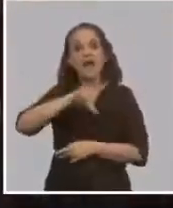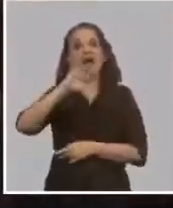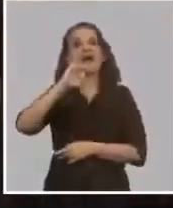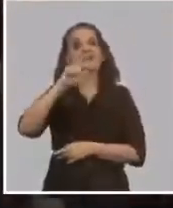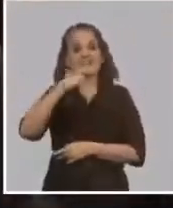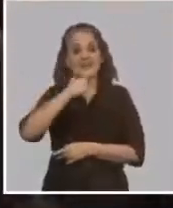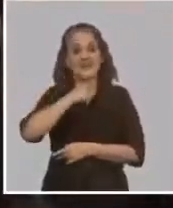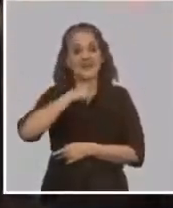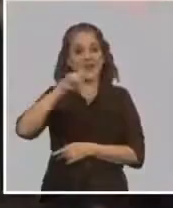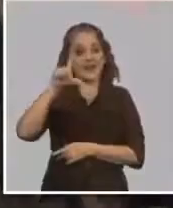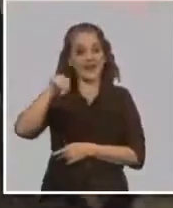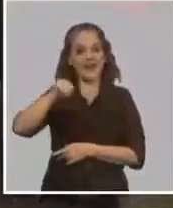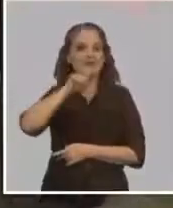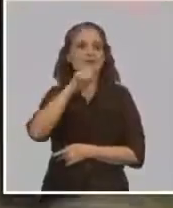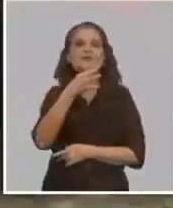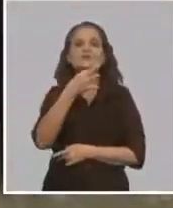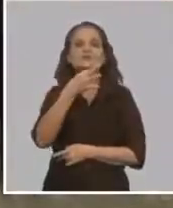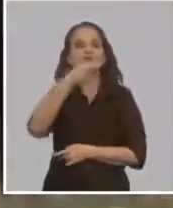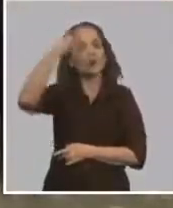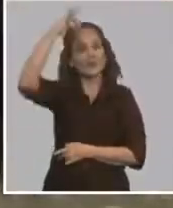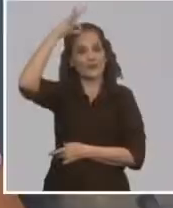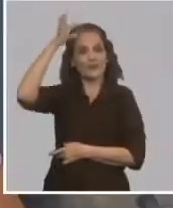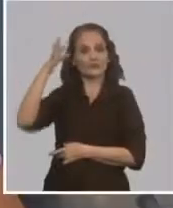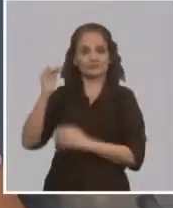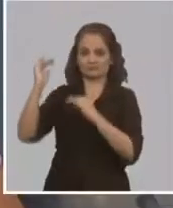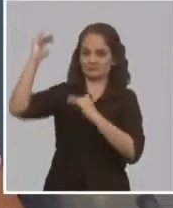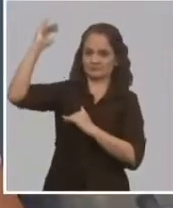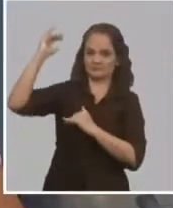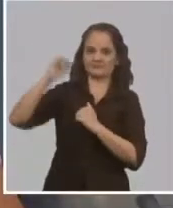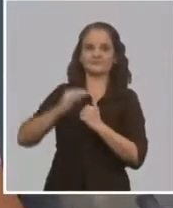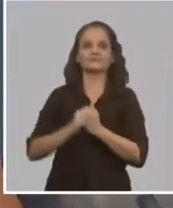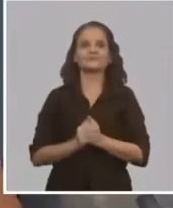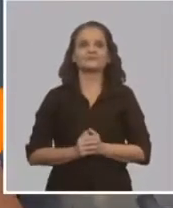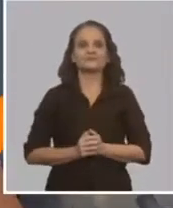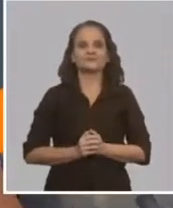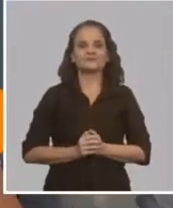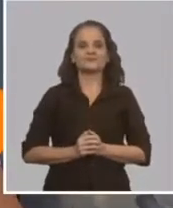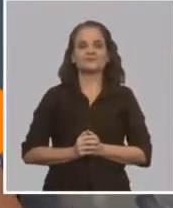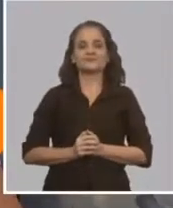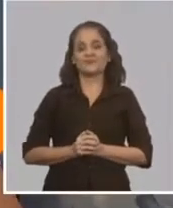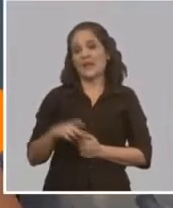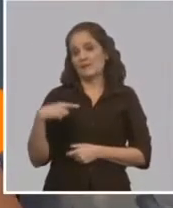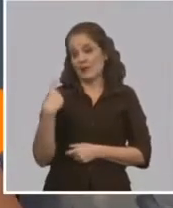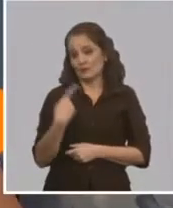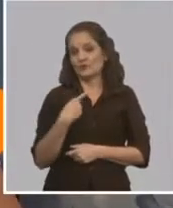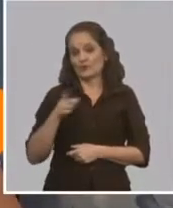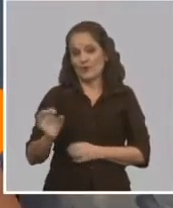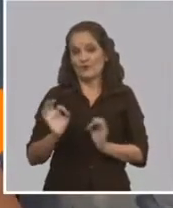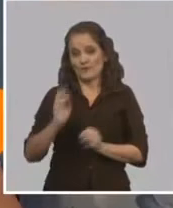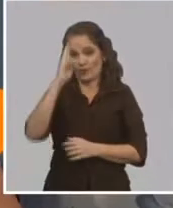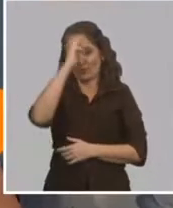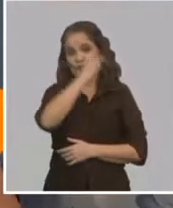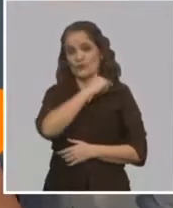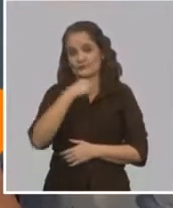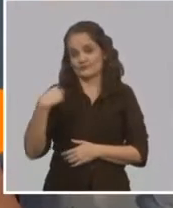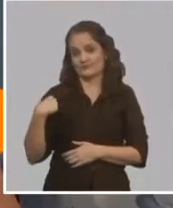desde pequeñito en la familia. Para nosotros es Ricky, o sea, el doctor Perea es en el ámbito